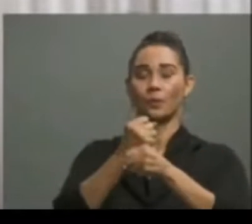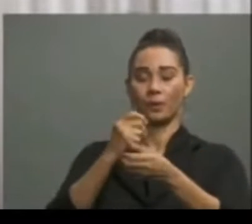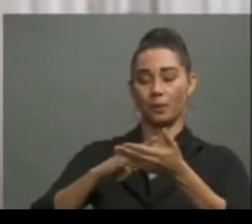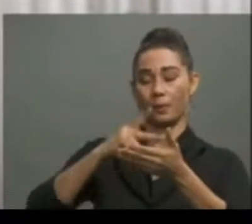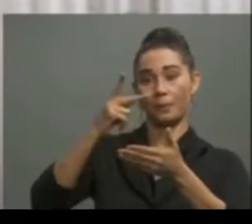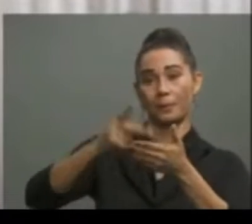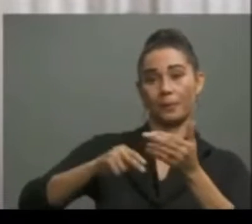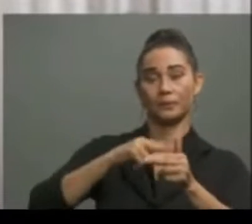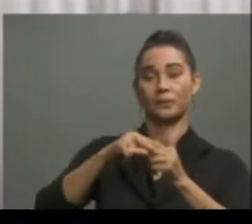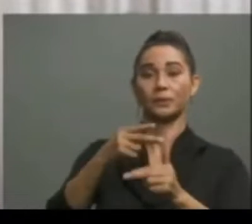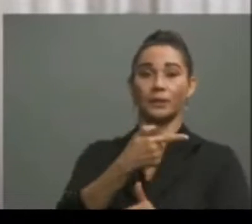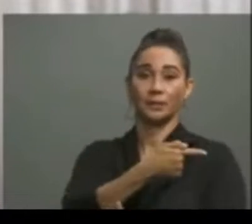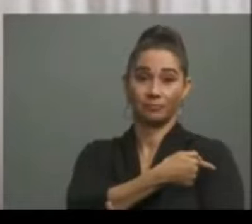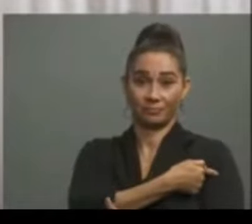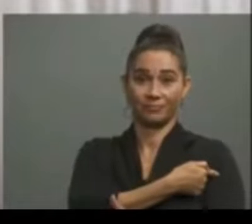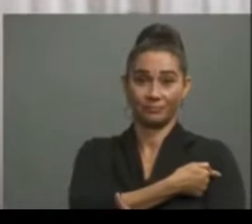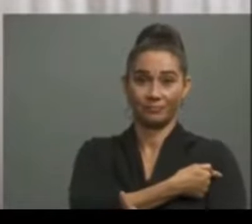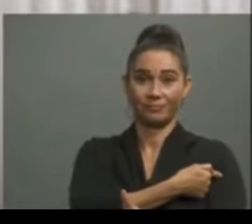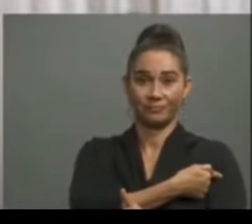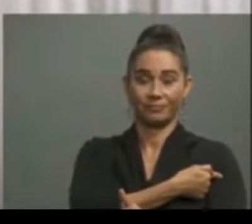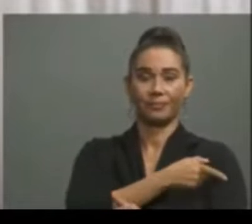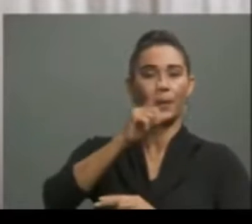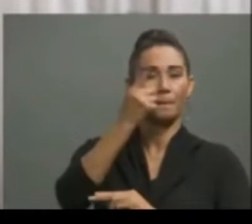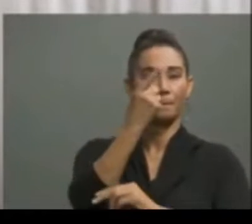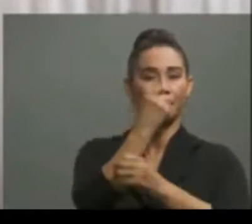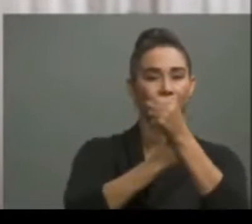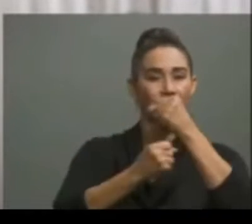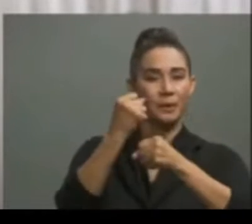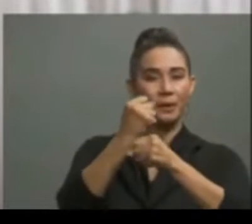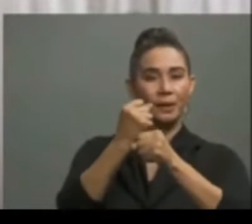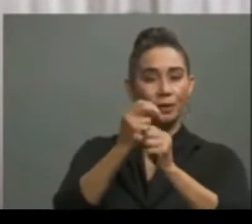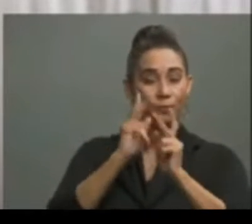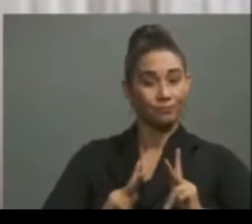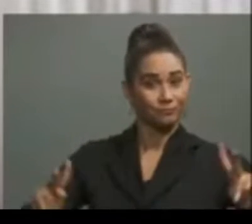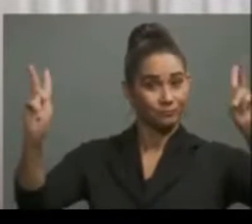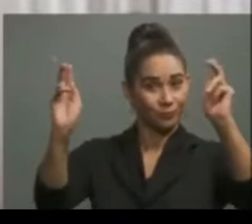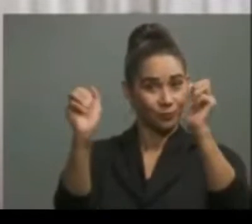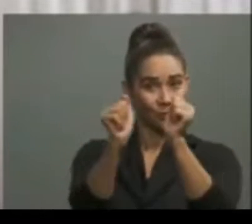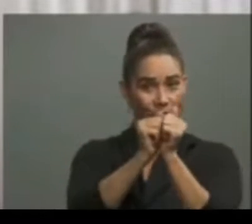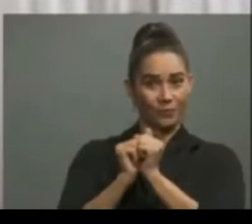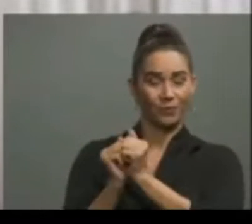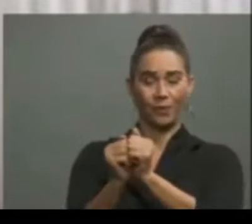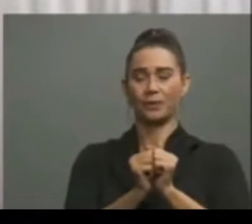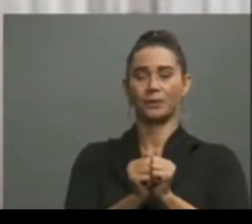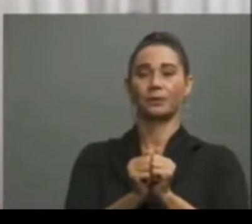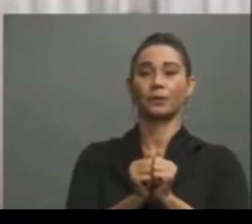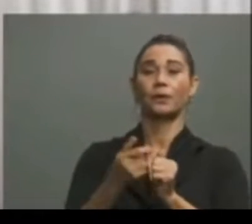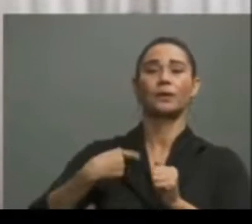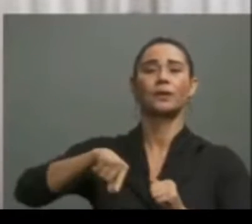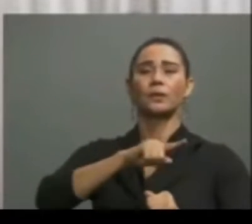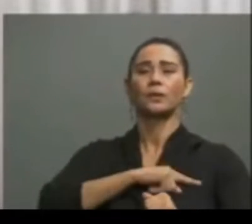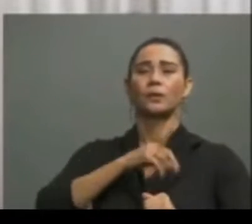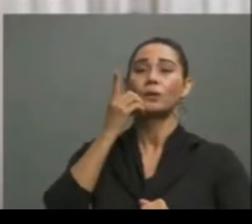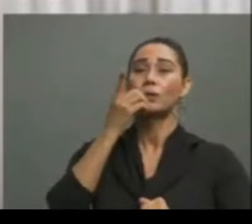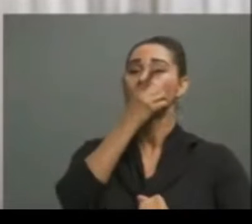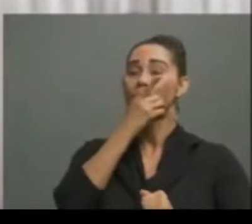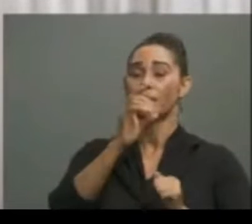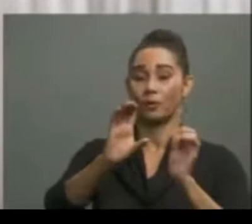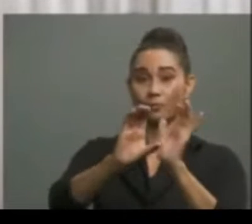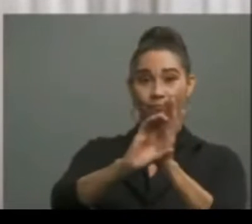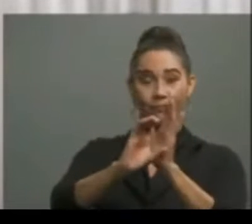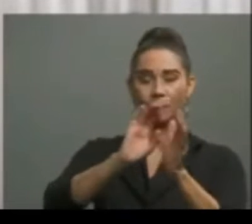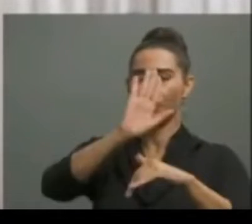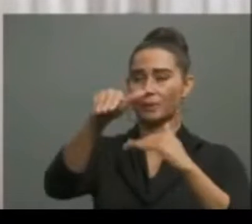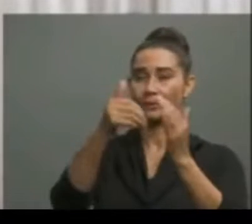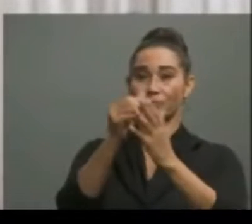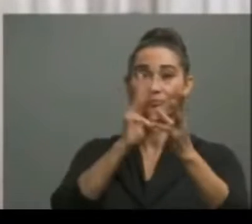Plan Nacional de Vacunación, el primer año de una gran victoria colectiva en el que los dominicanos fuimos ejemplo para el